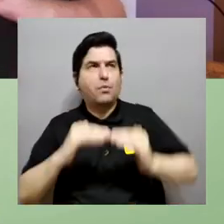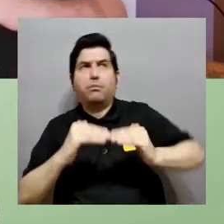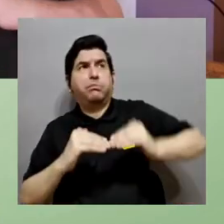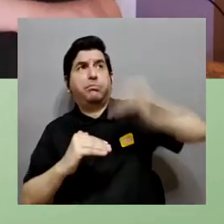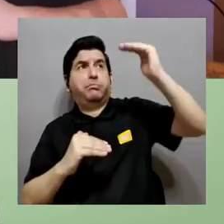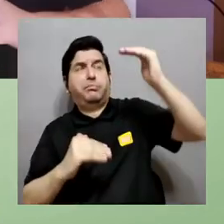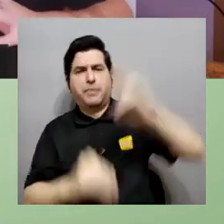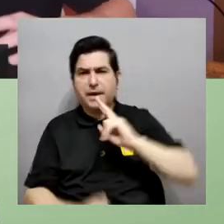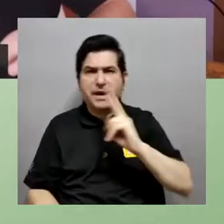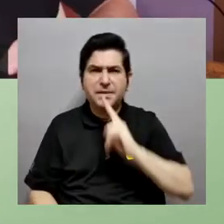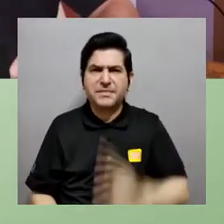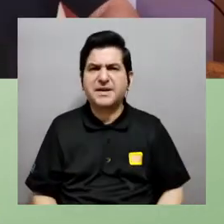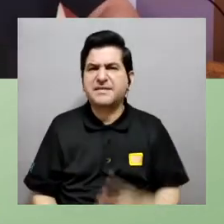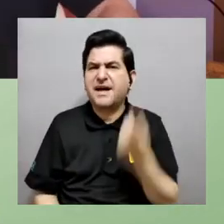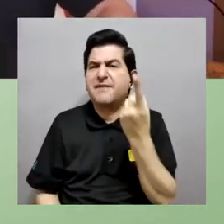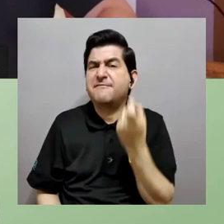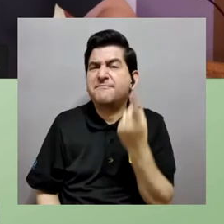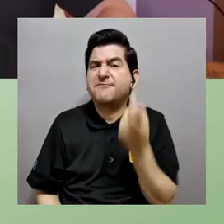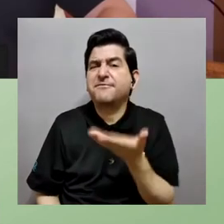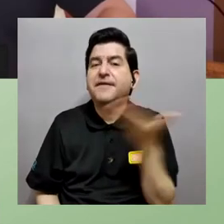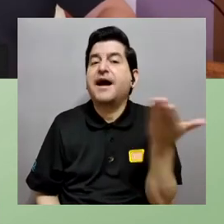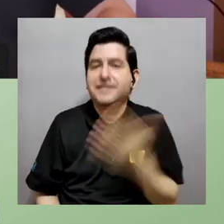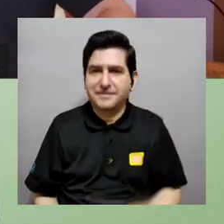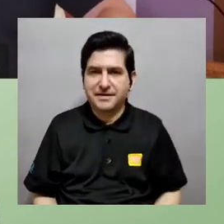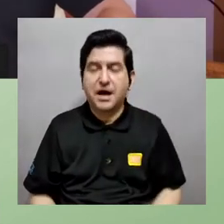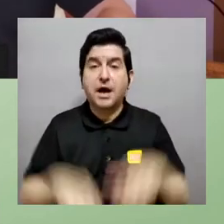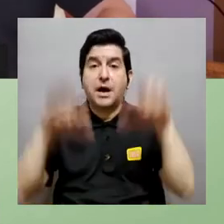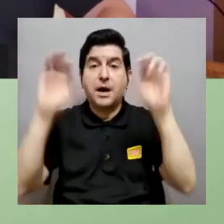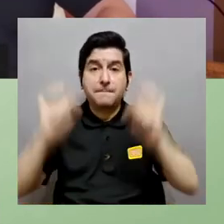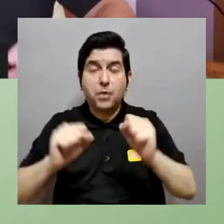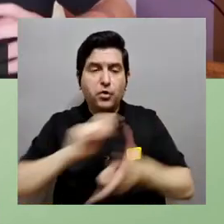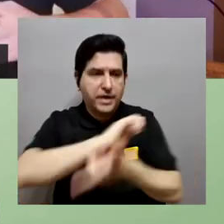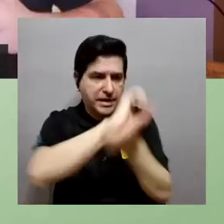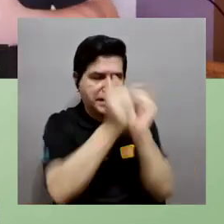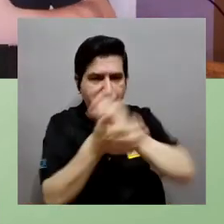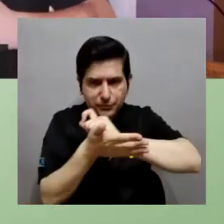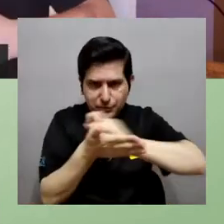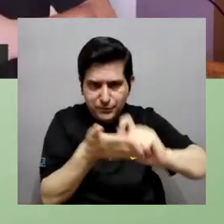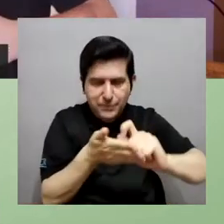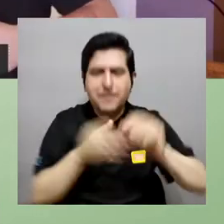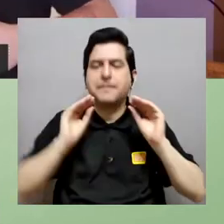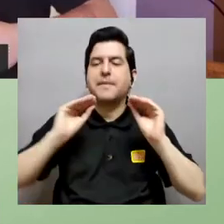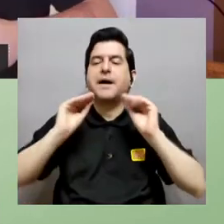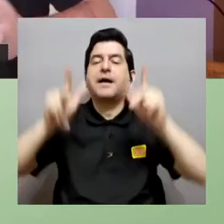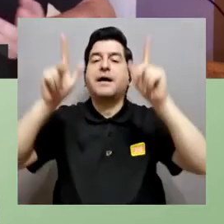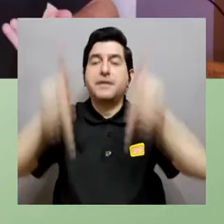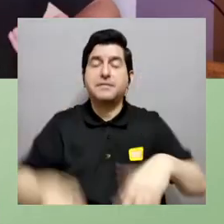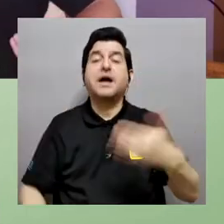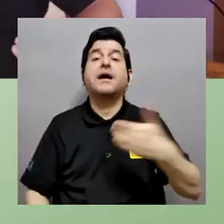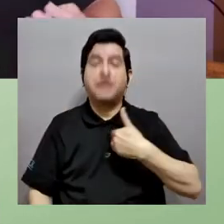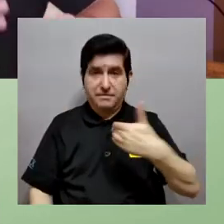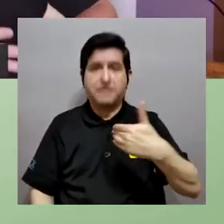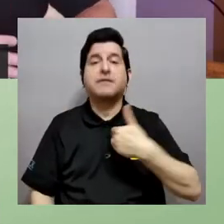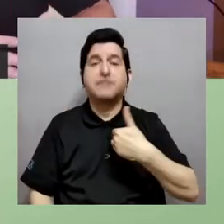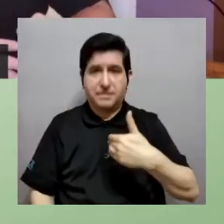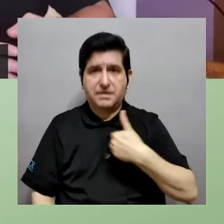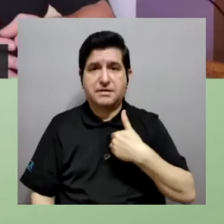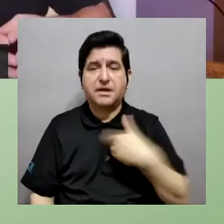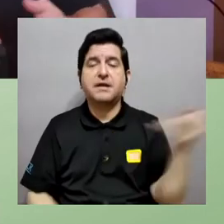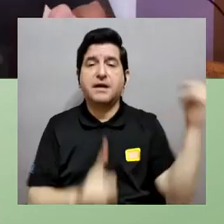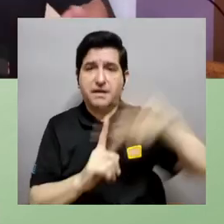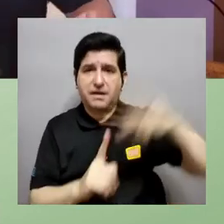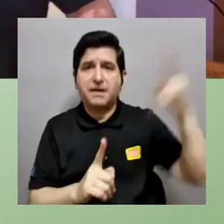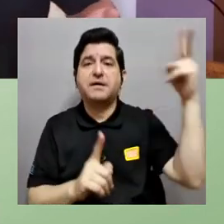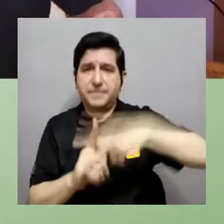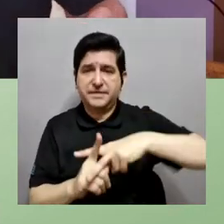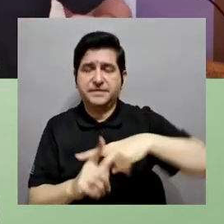utópicas o que sea se queda muy en el aire y realmente lo que hace falta es traerlas traducirlas